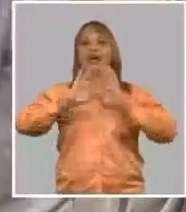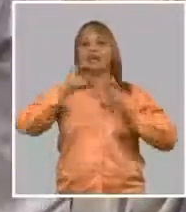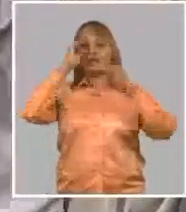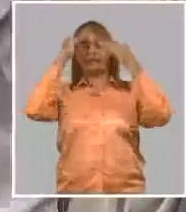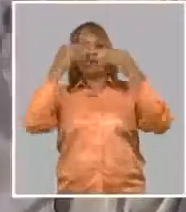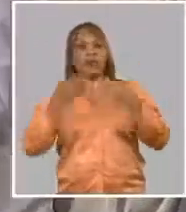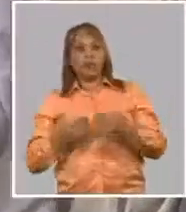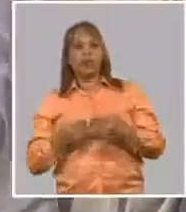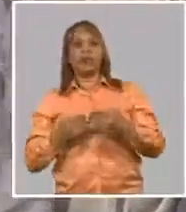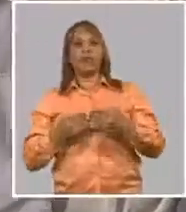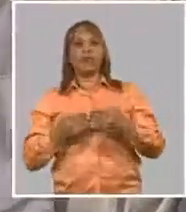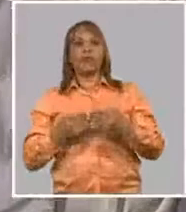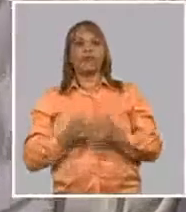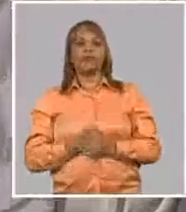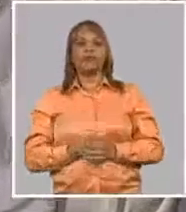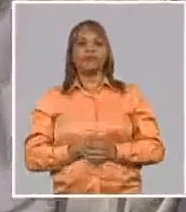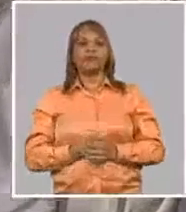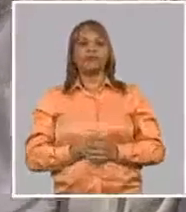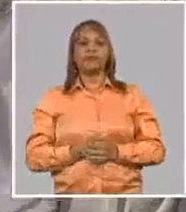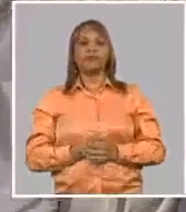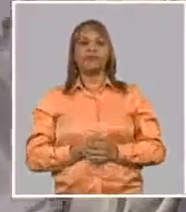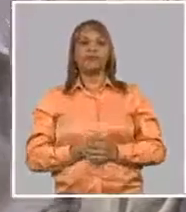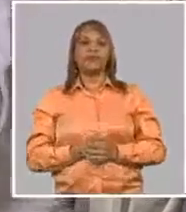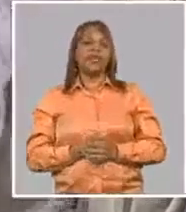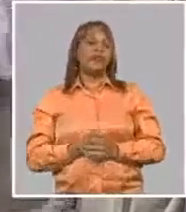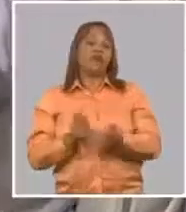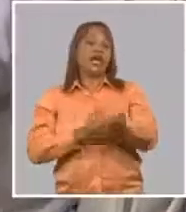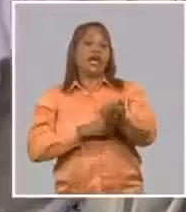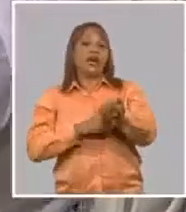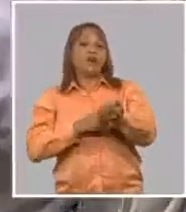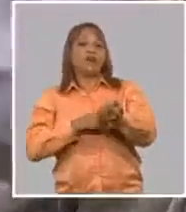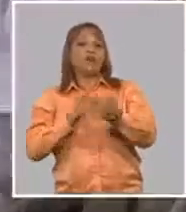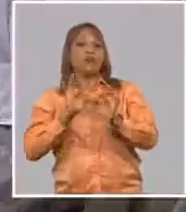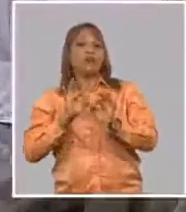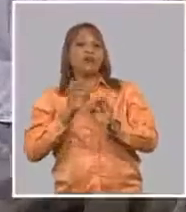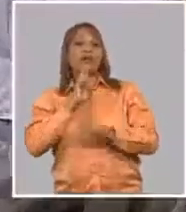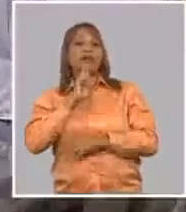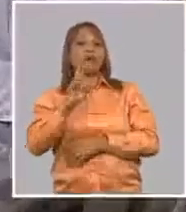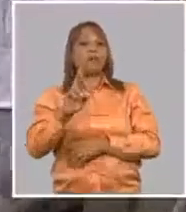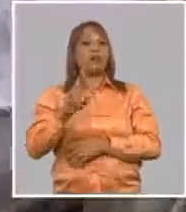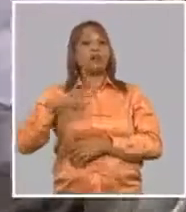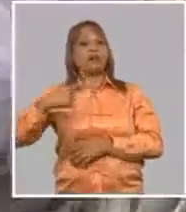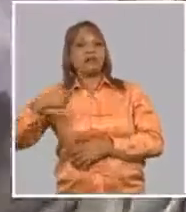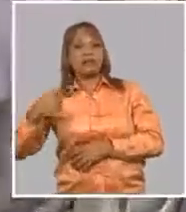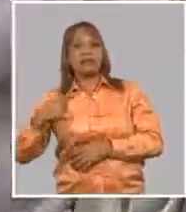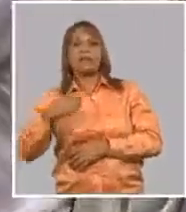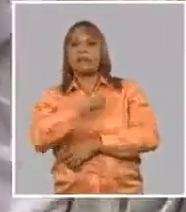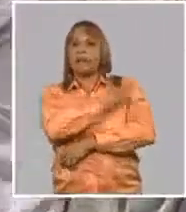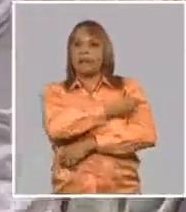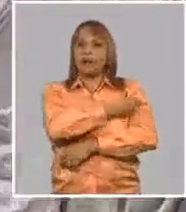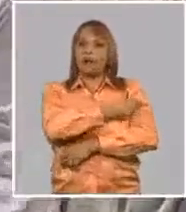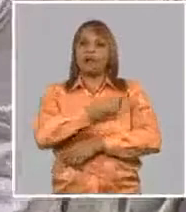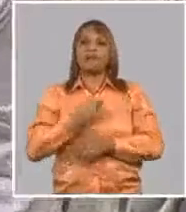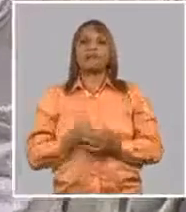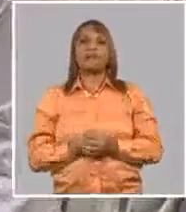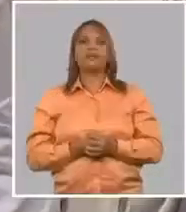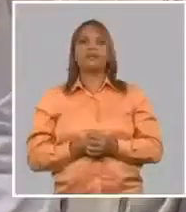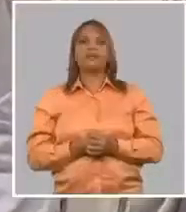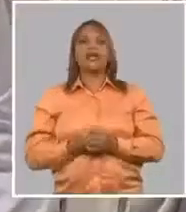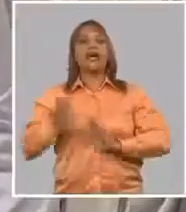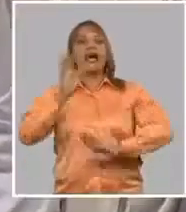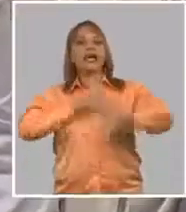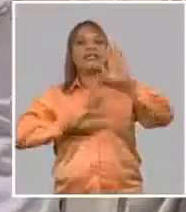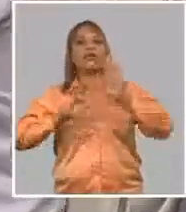anticuerpos, no los IgG, que habitualmente la respuesta sistémica del sistema de inmunidad, sino anticuerpos